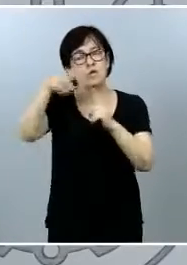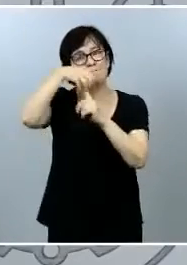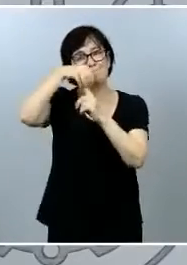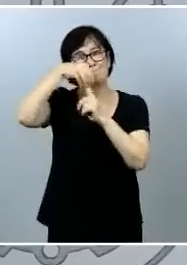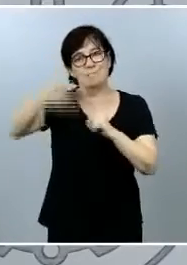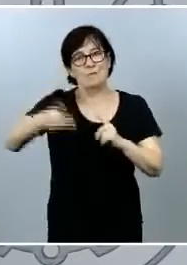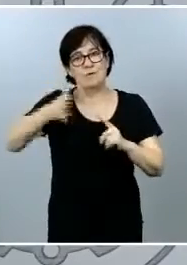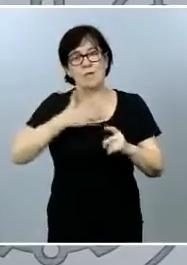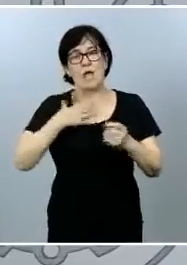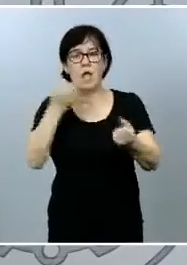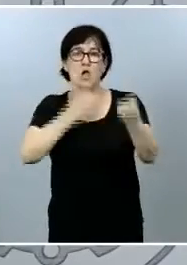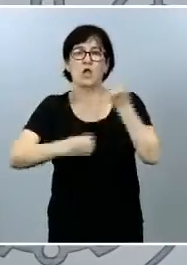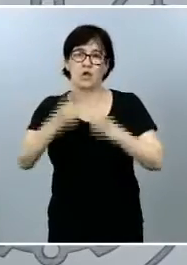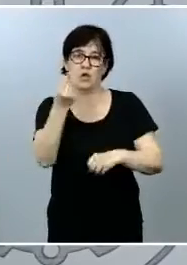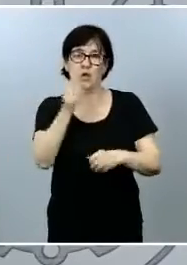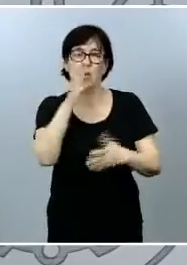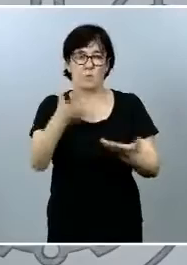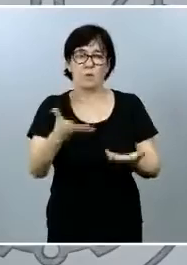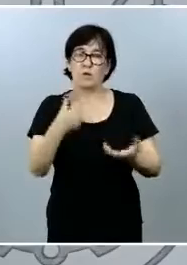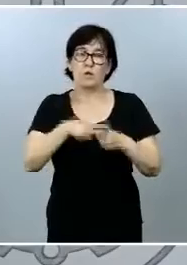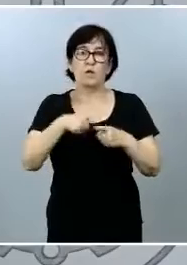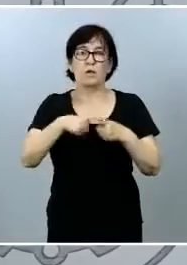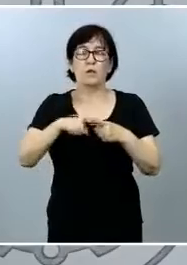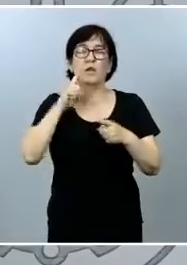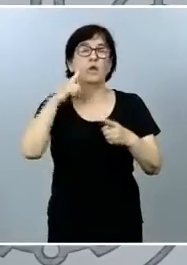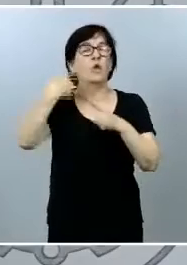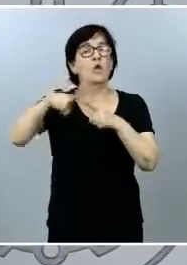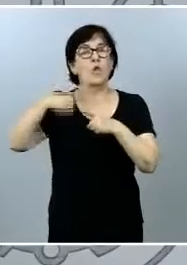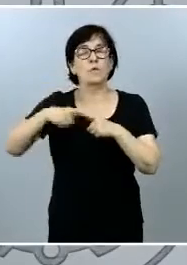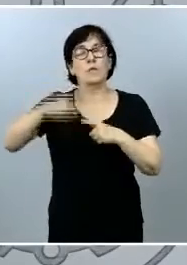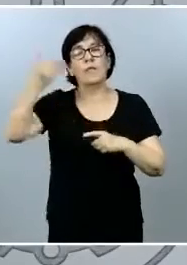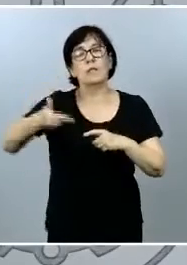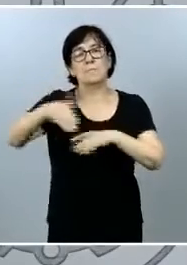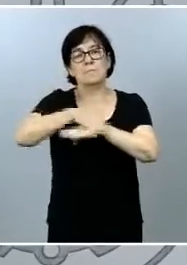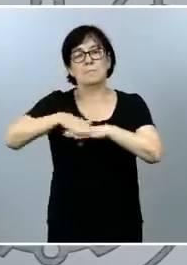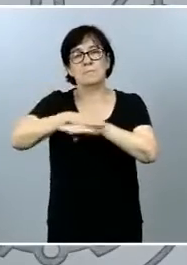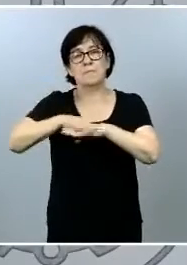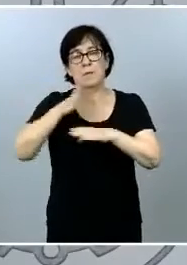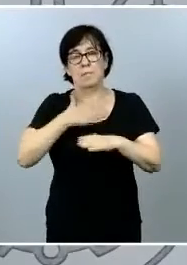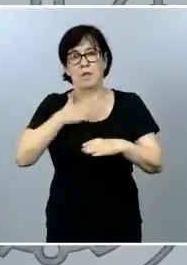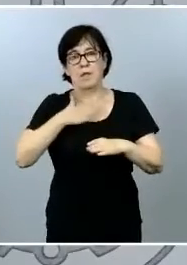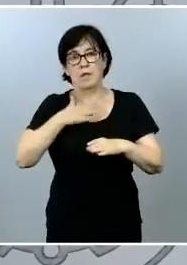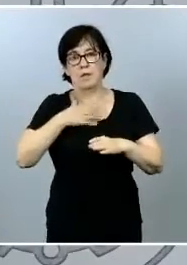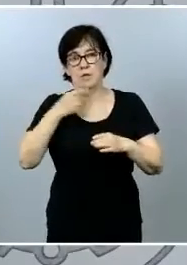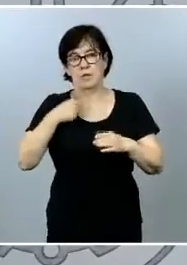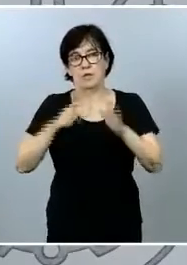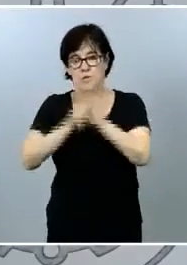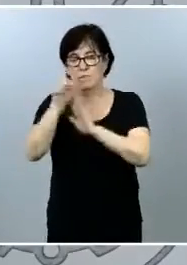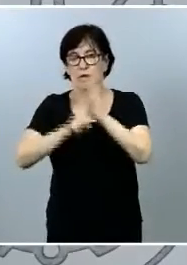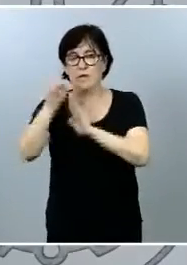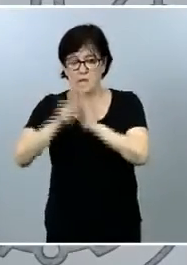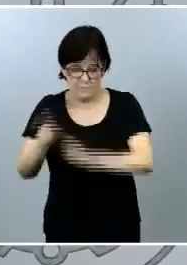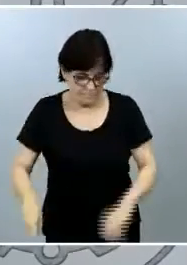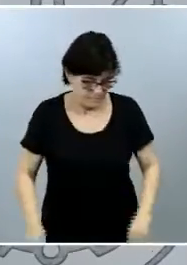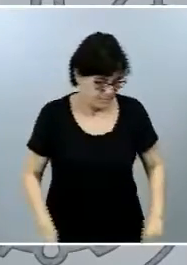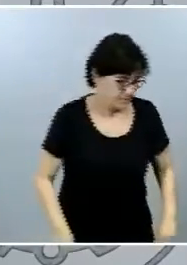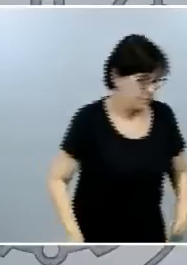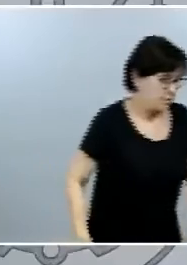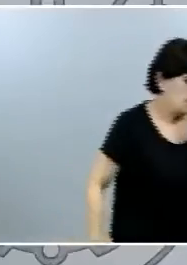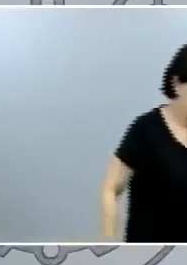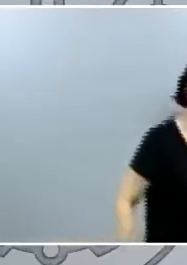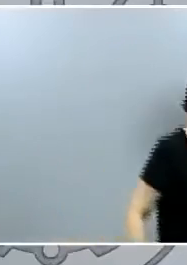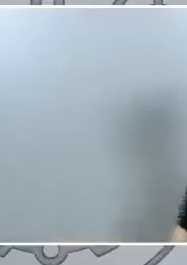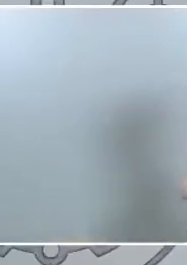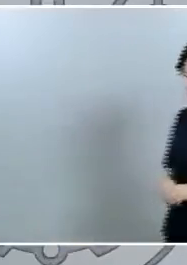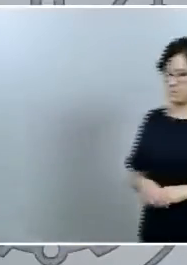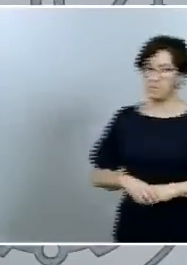nuestra economía y por tanto como un elemento fundamental para nuestro desarrollo e insisto en que serán